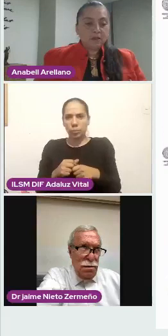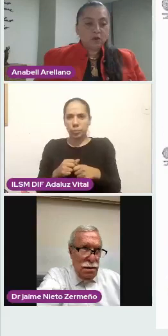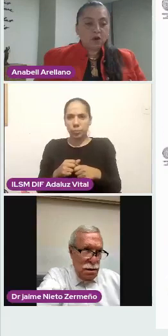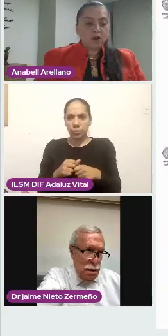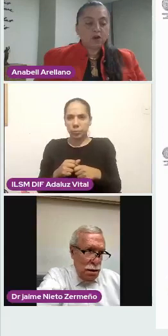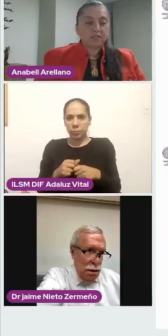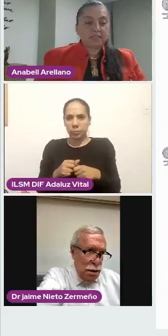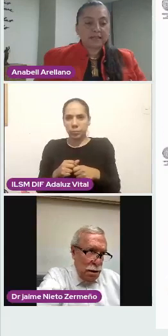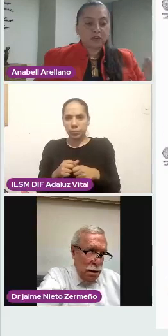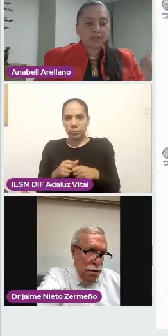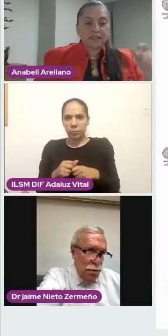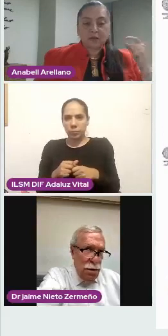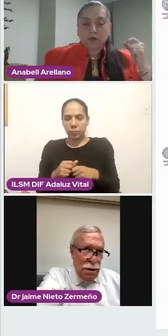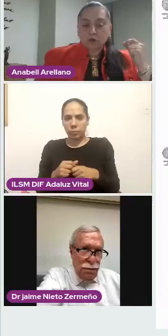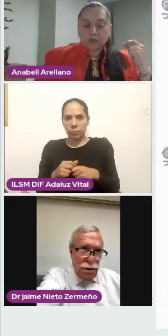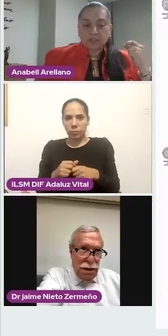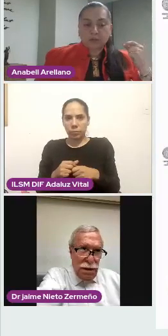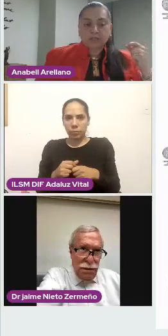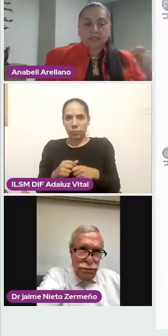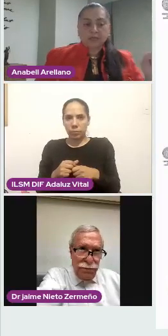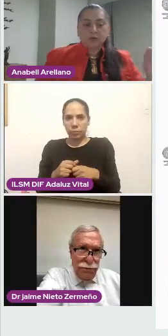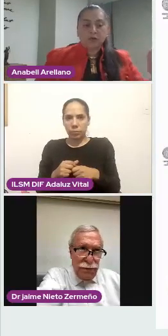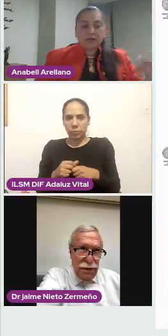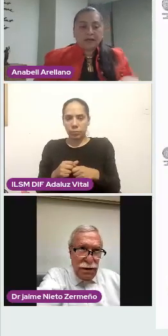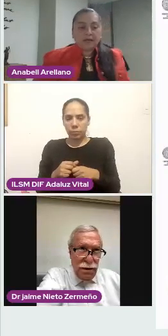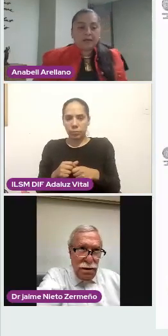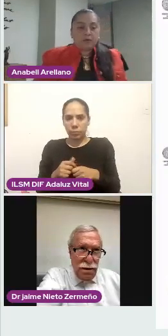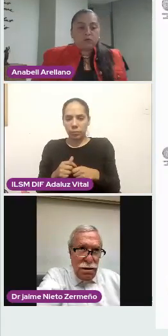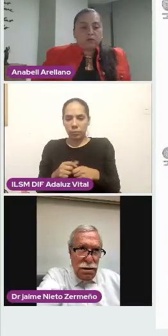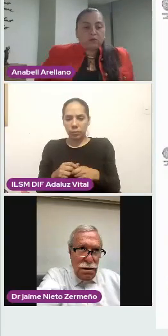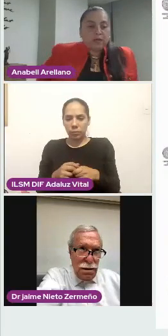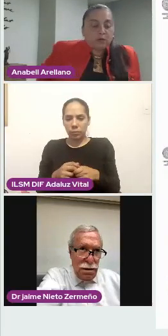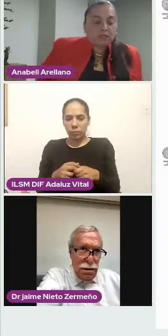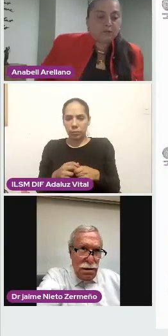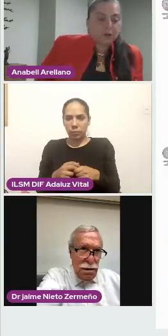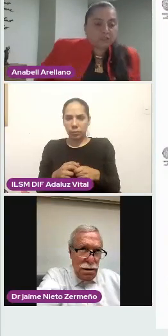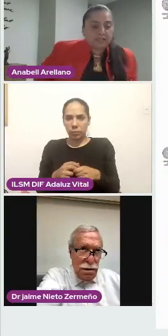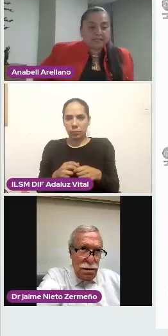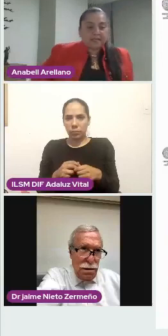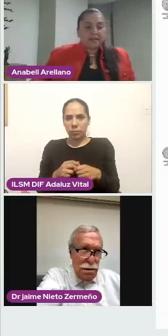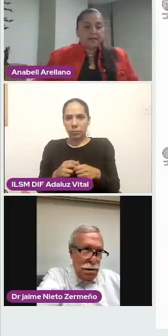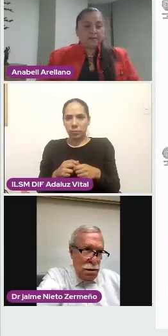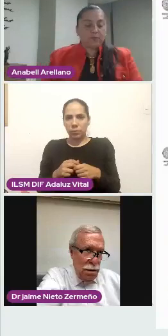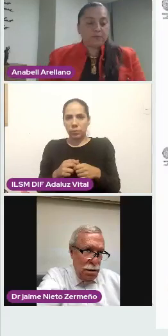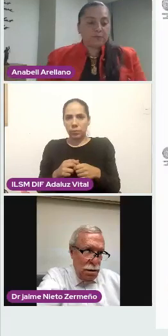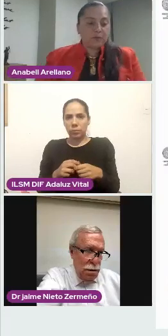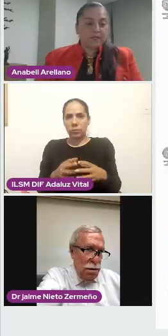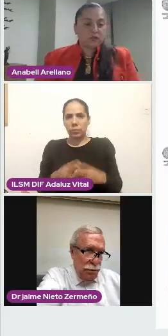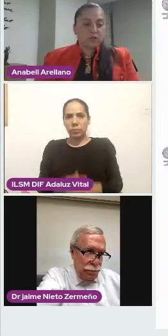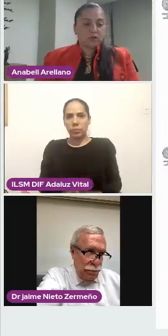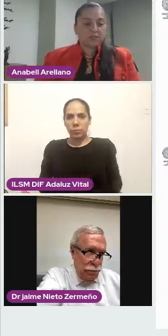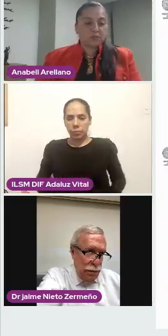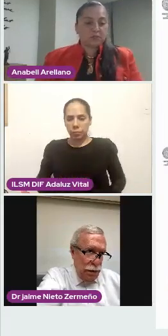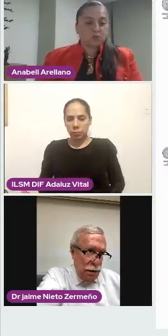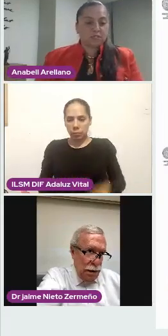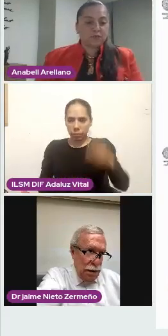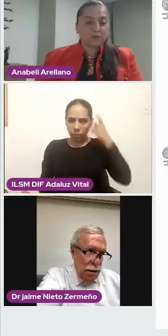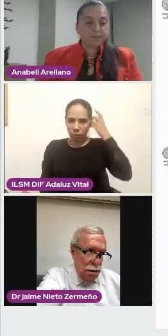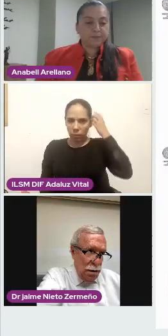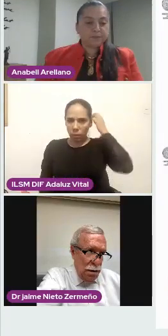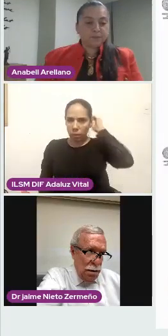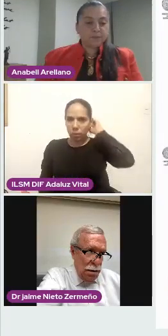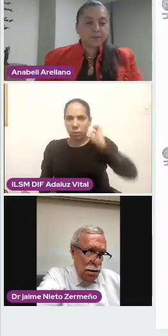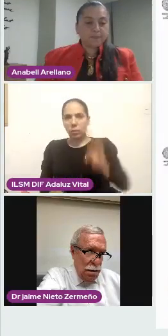O no sé si tenga conectado algún dispositivo, un audífono, sí que sea por eso que no lo estemos